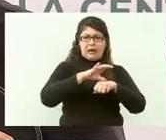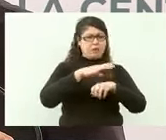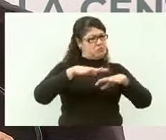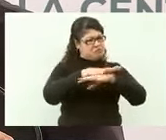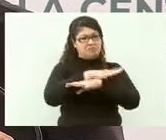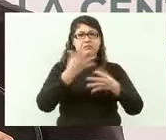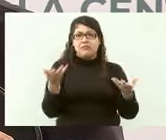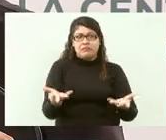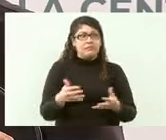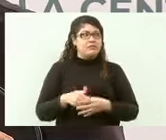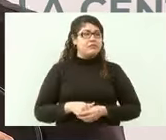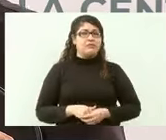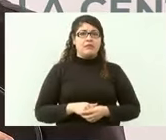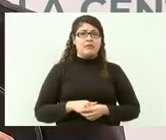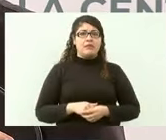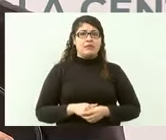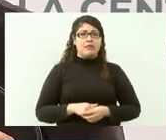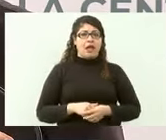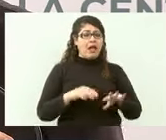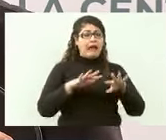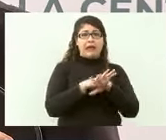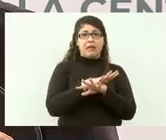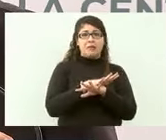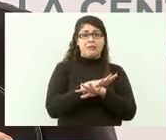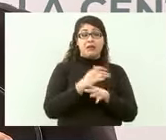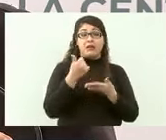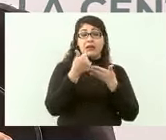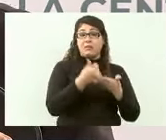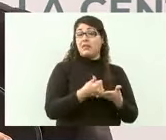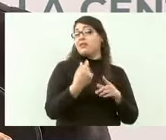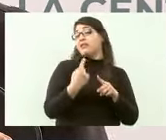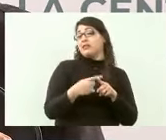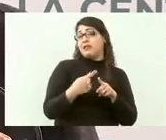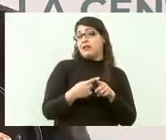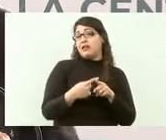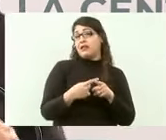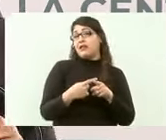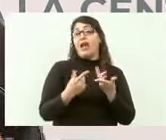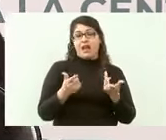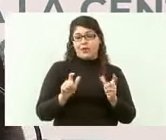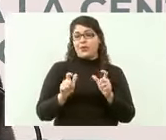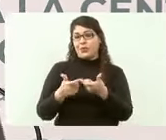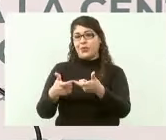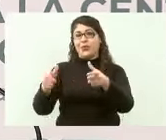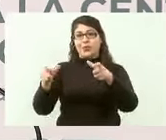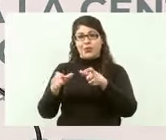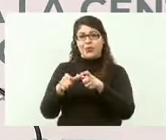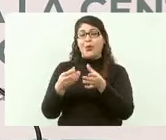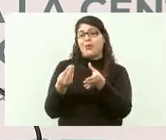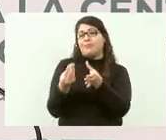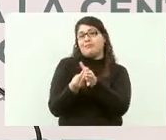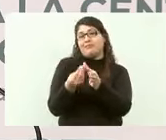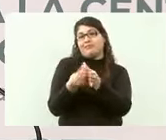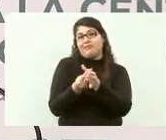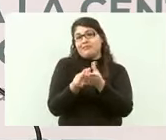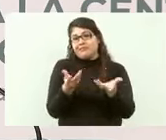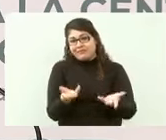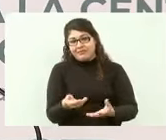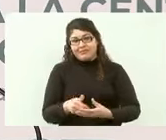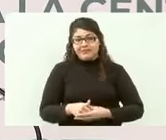de los particulares en el caso de que no se pueda con el actual marco legal